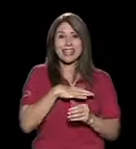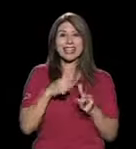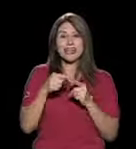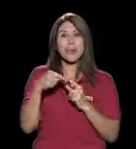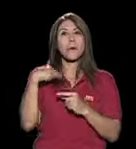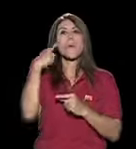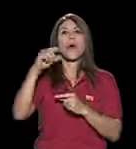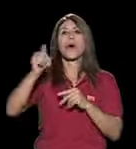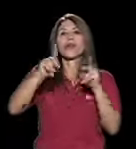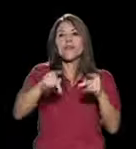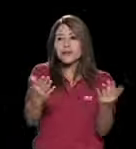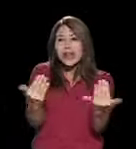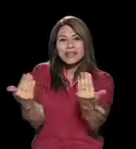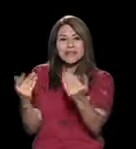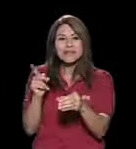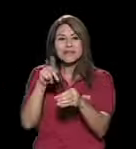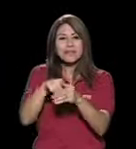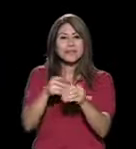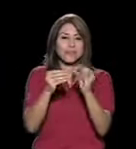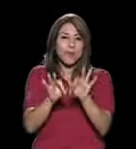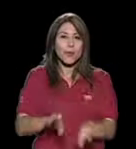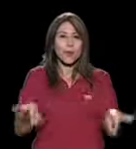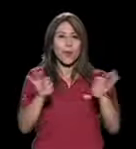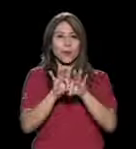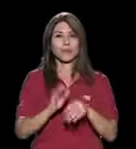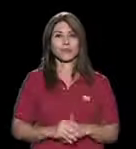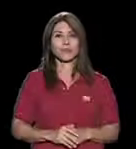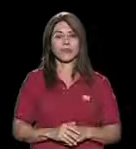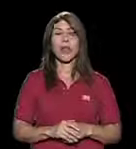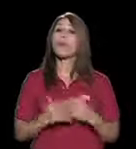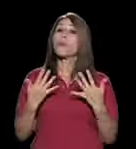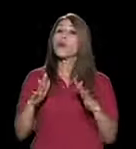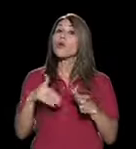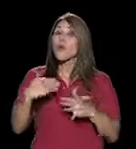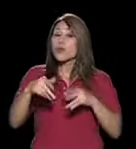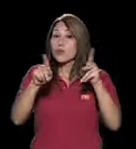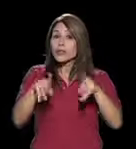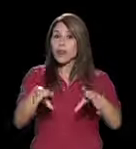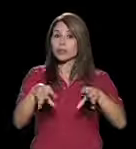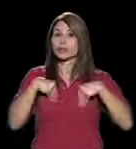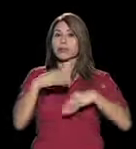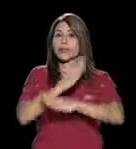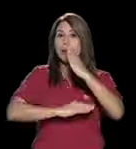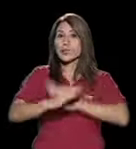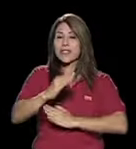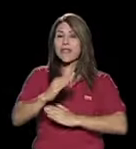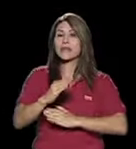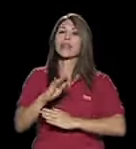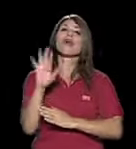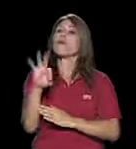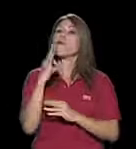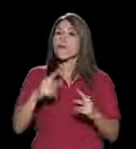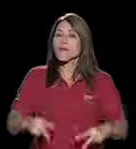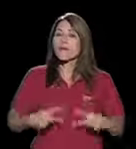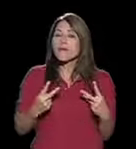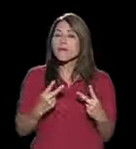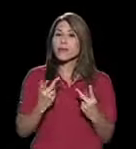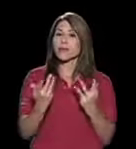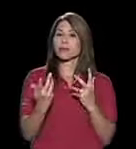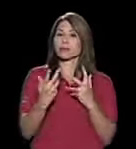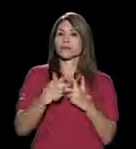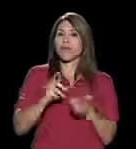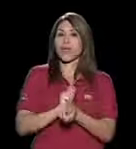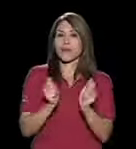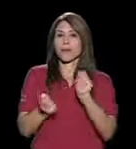es bastante interesante. La adaptación, verdad, de adquirir una discapacidad, la adaptación en el estilo de vida propio, es muy